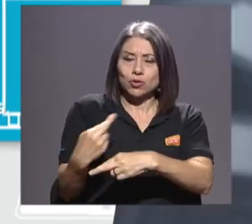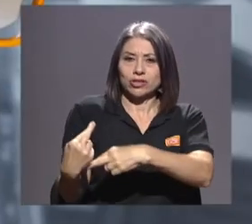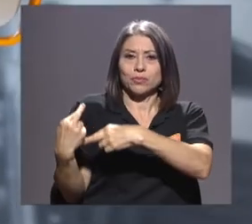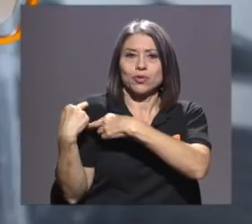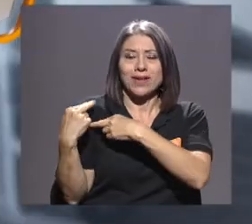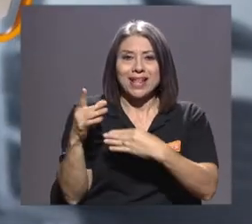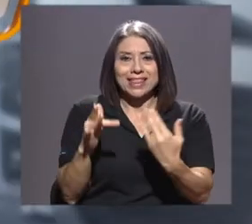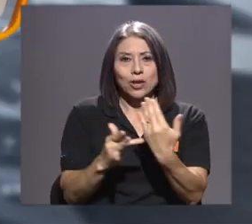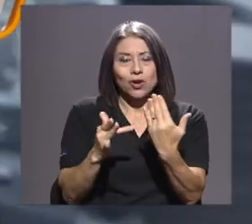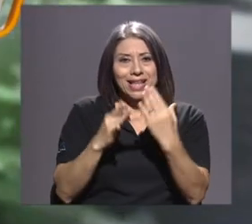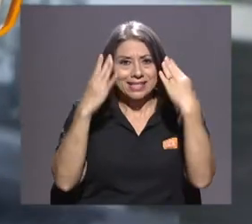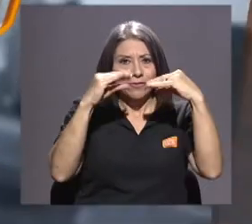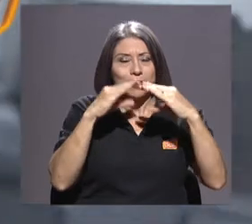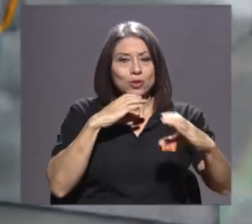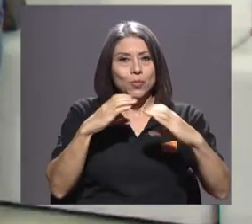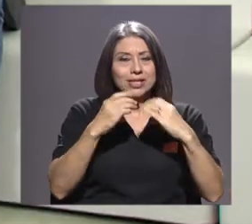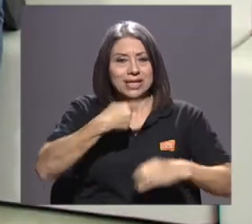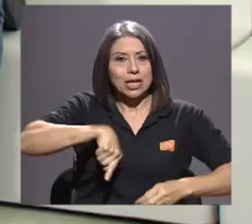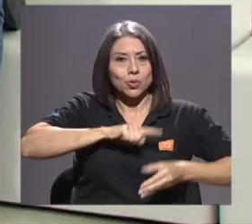en nuestras hijas e hijos.